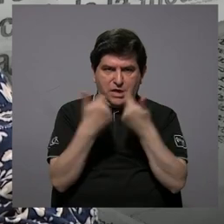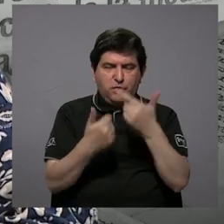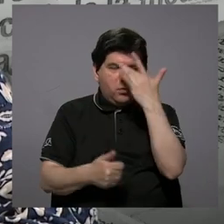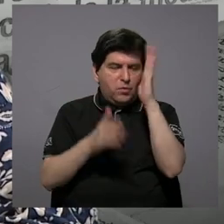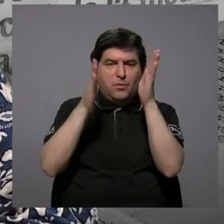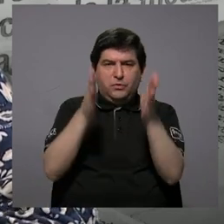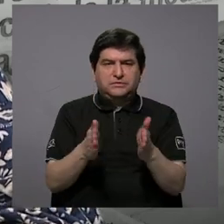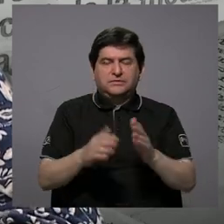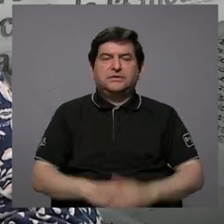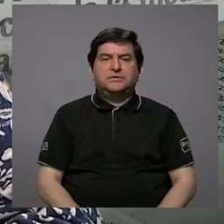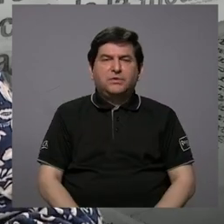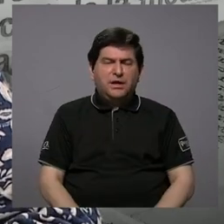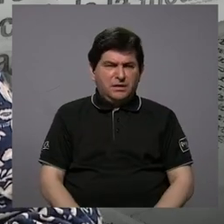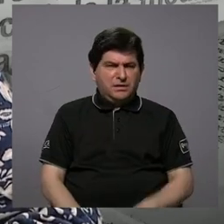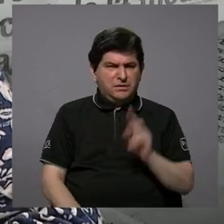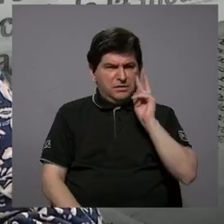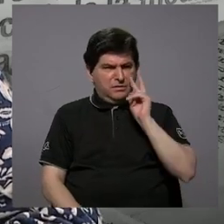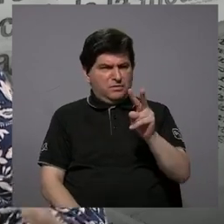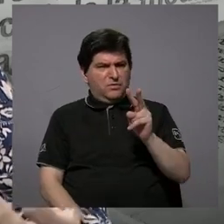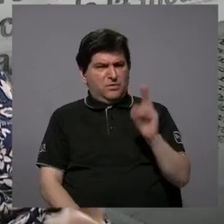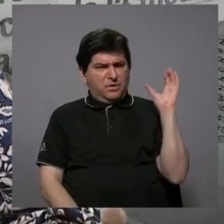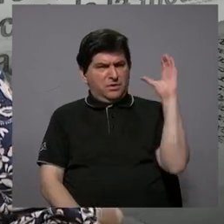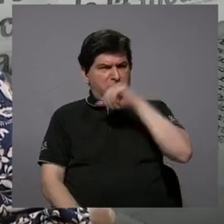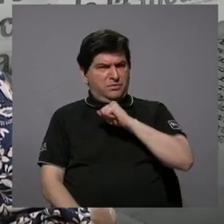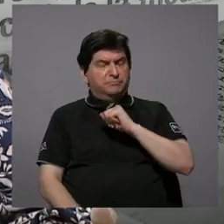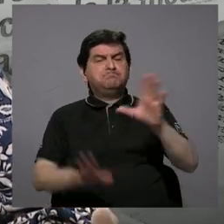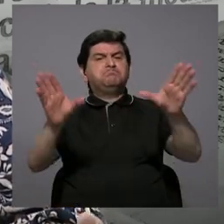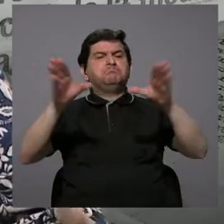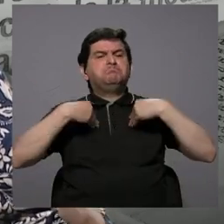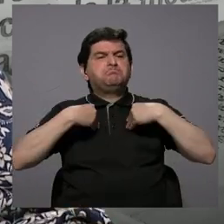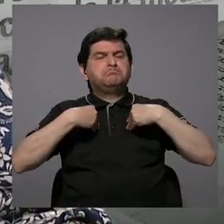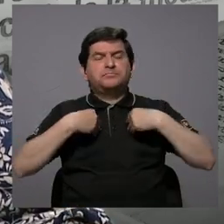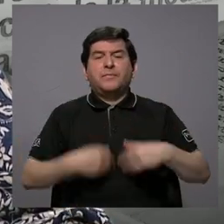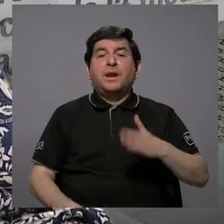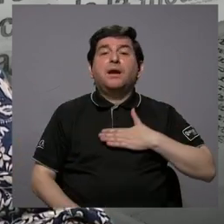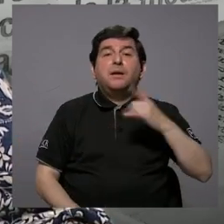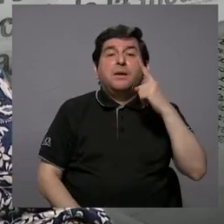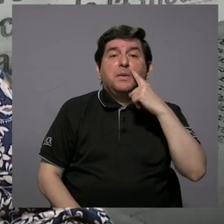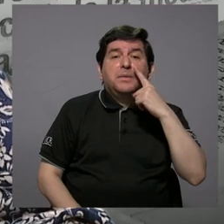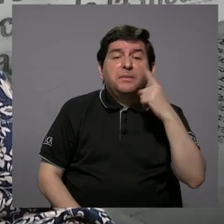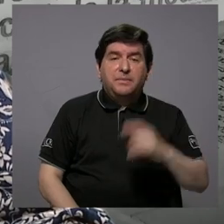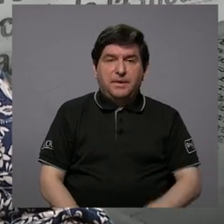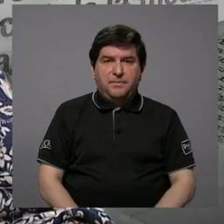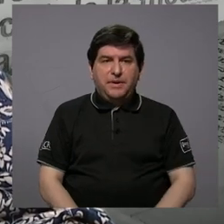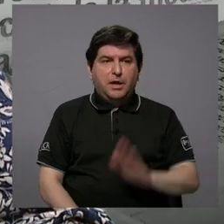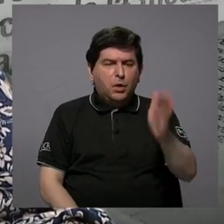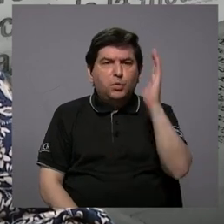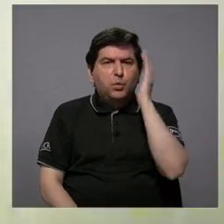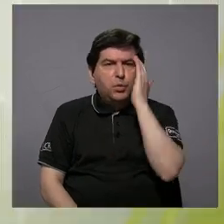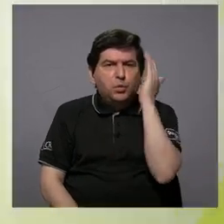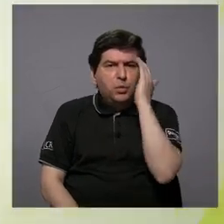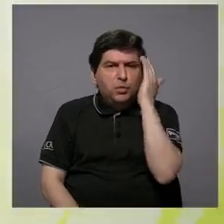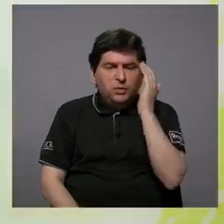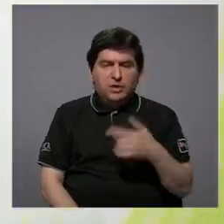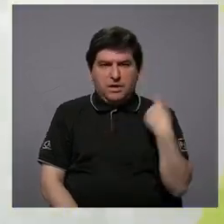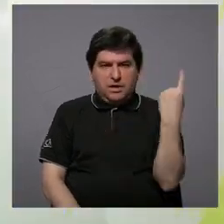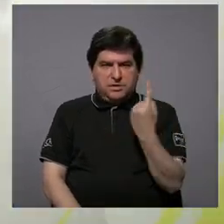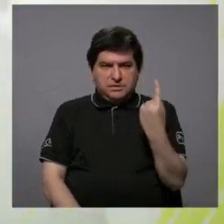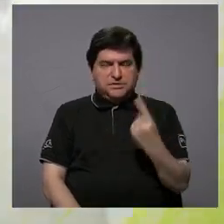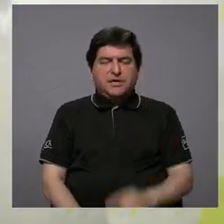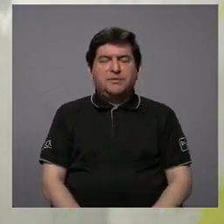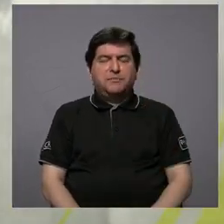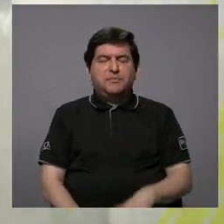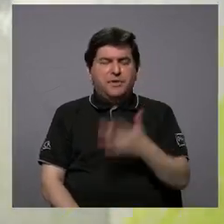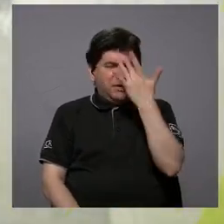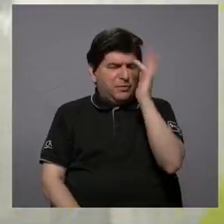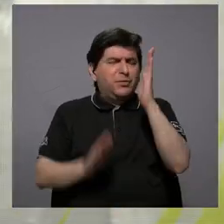intelectuales lo reconoció y lo adoptaron. Y así mi papá, con sus conocimientos, porque siempre fue un gran